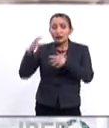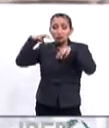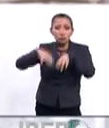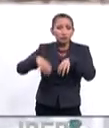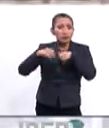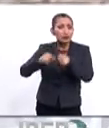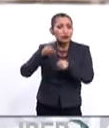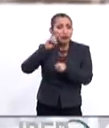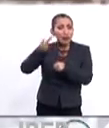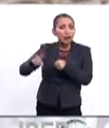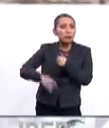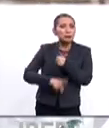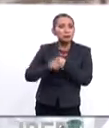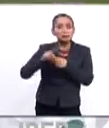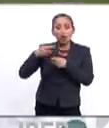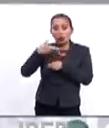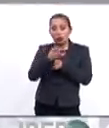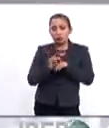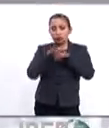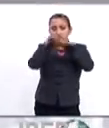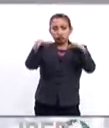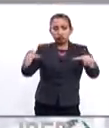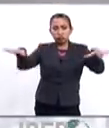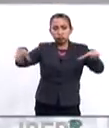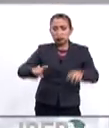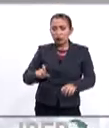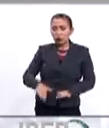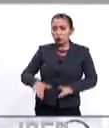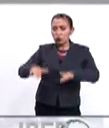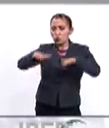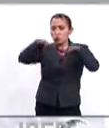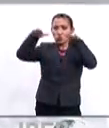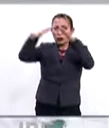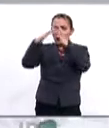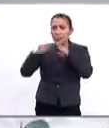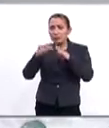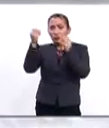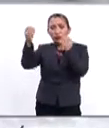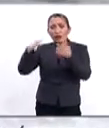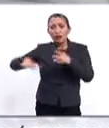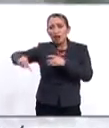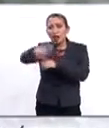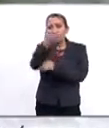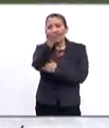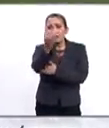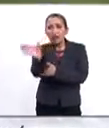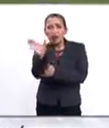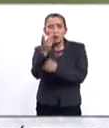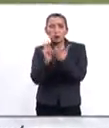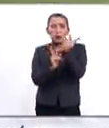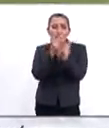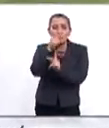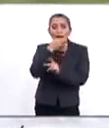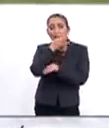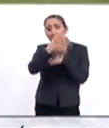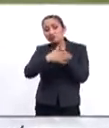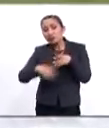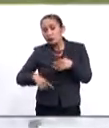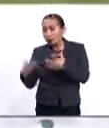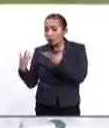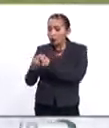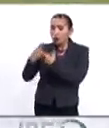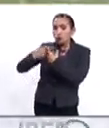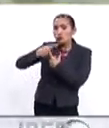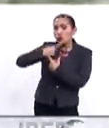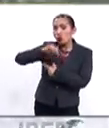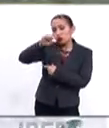precipitaciones han provocado el desbordamiento de ríos y la inundación de poblados miles de hectáreas de cultivo. El gobierno anunció que, junto con